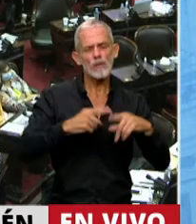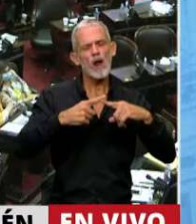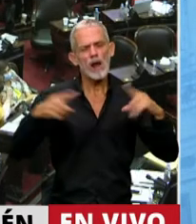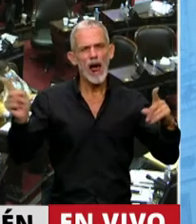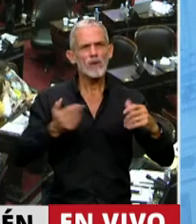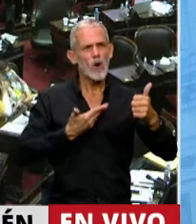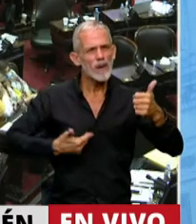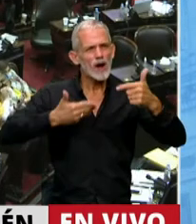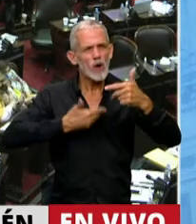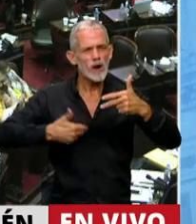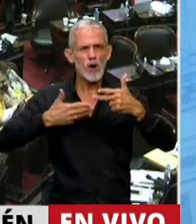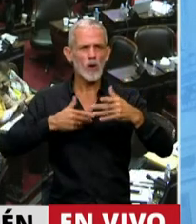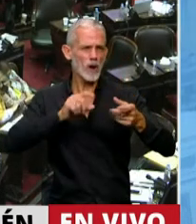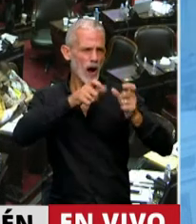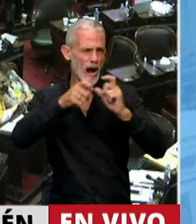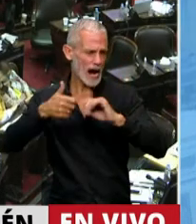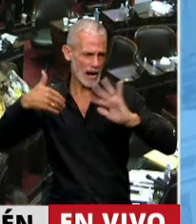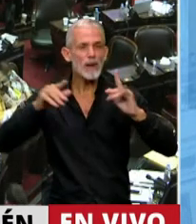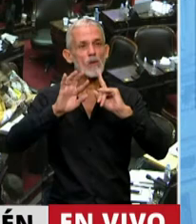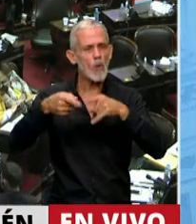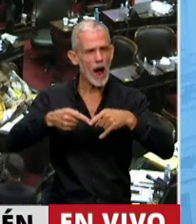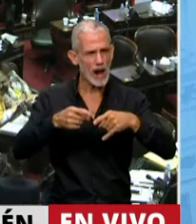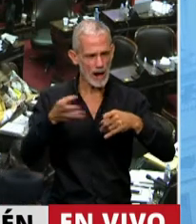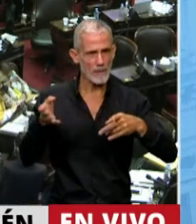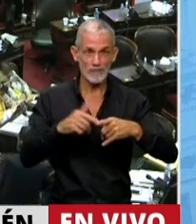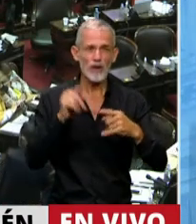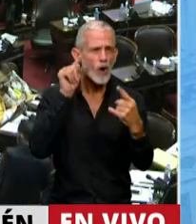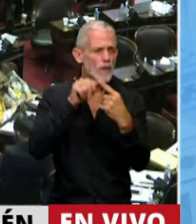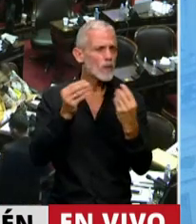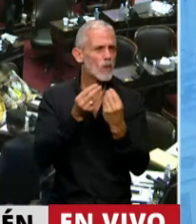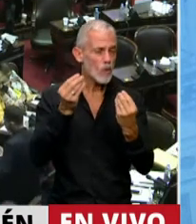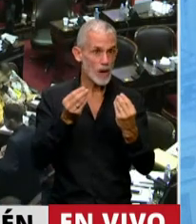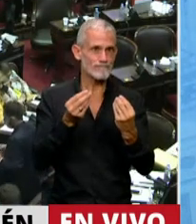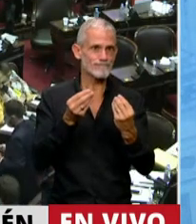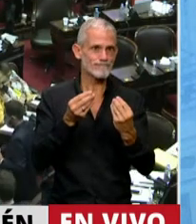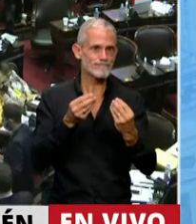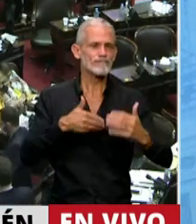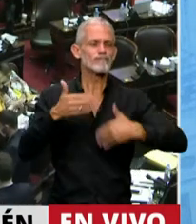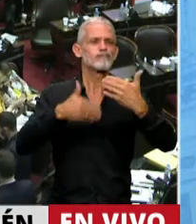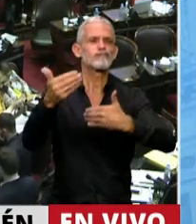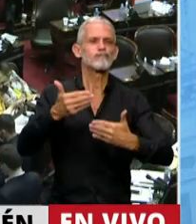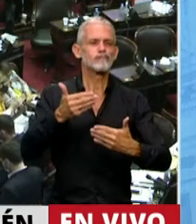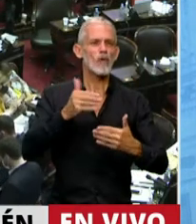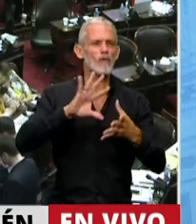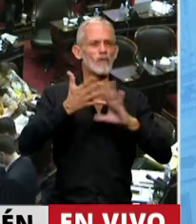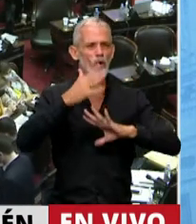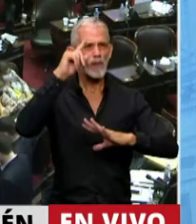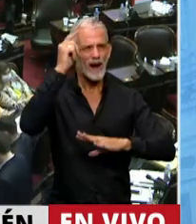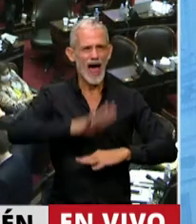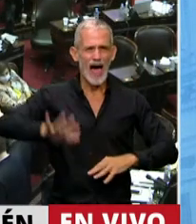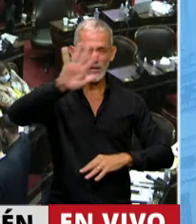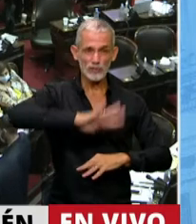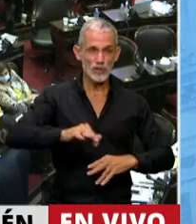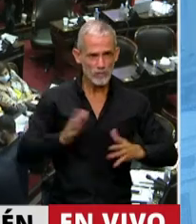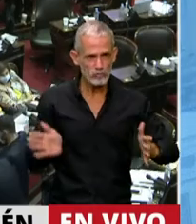los gobiernos. Con esta iniciativa se persigue el desarrollo de criterios federales para la promoción de